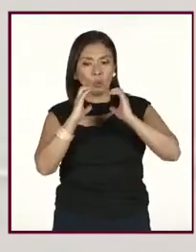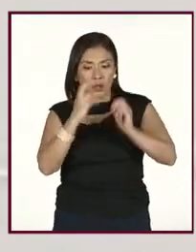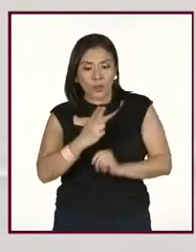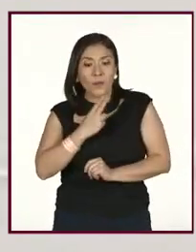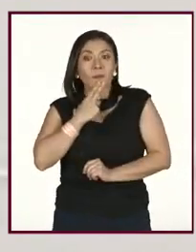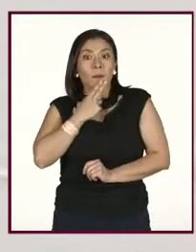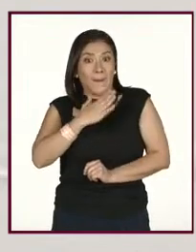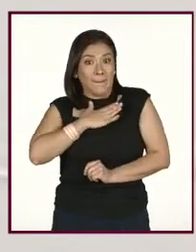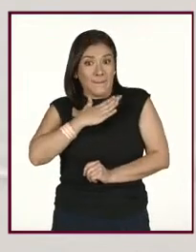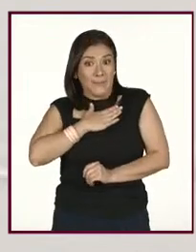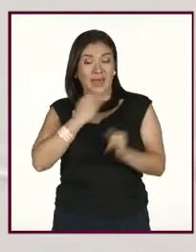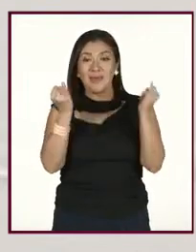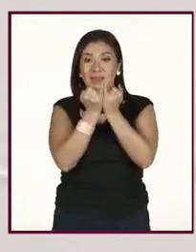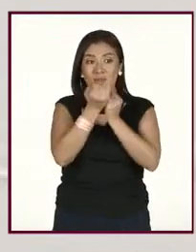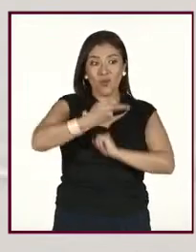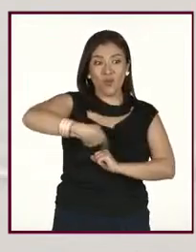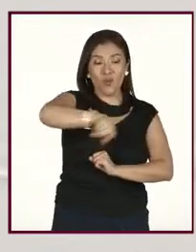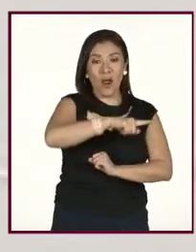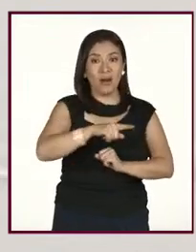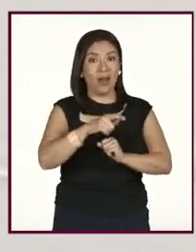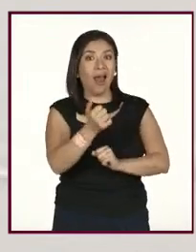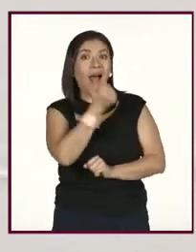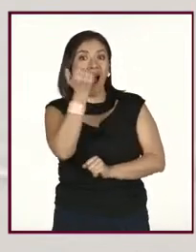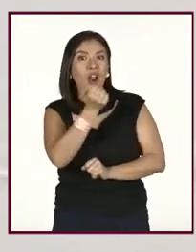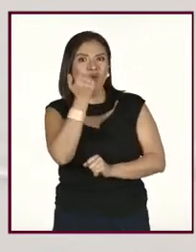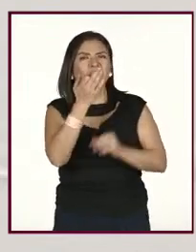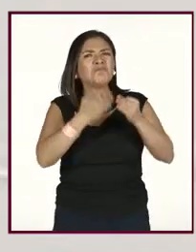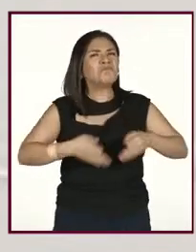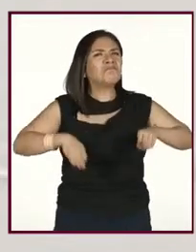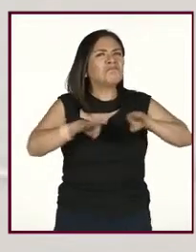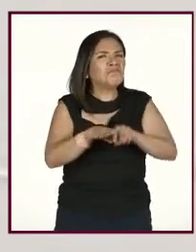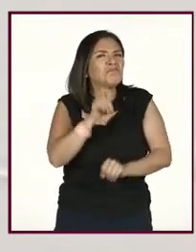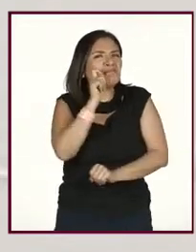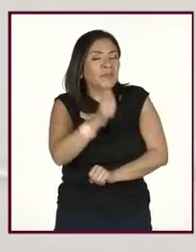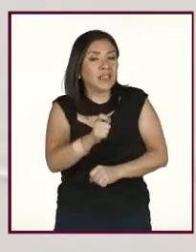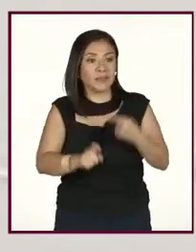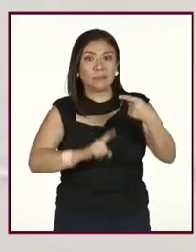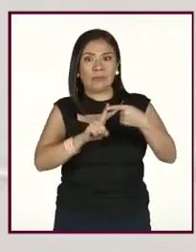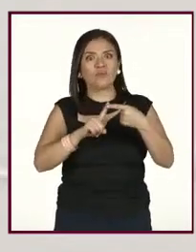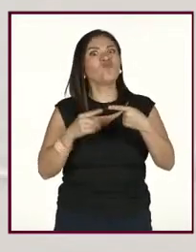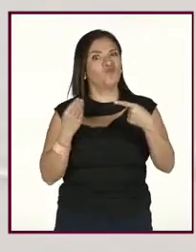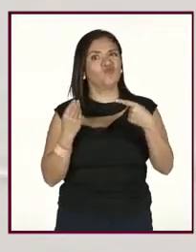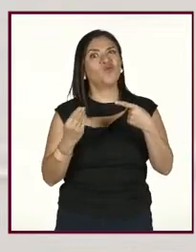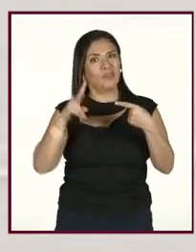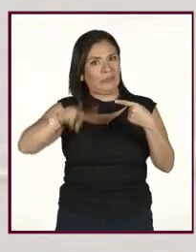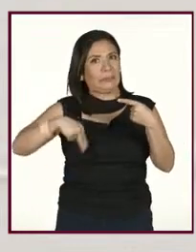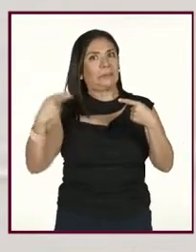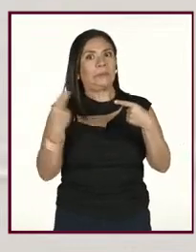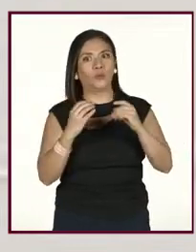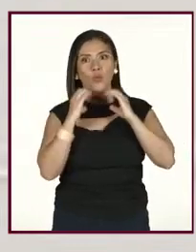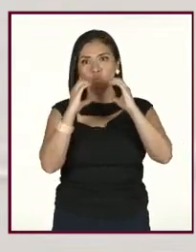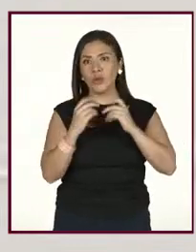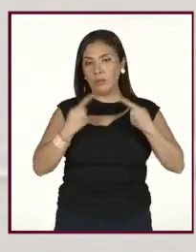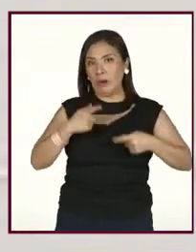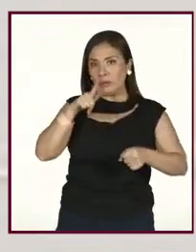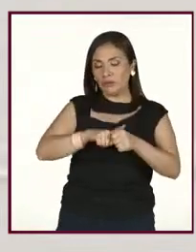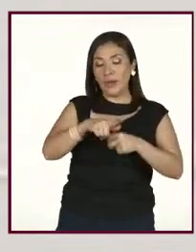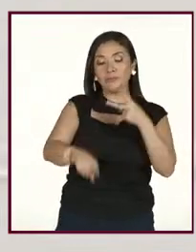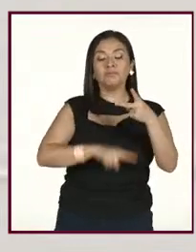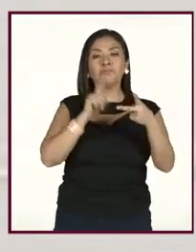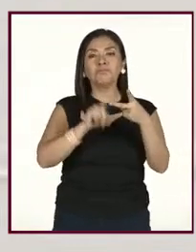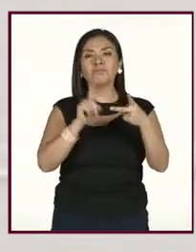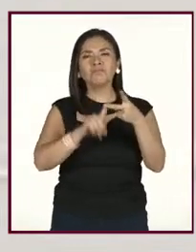tanto tuyo como el de tus estudiantes? A. Mucha, porque es necesario. B.